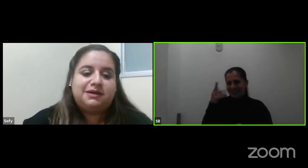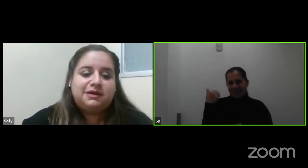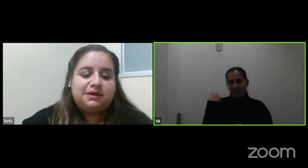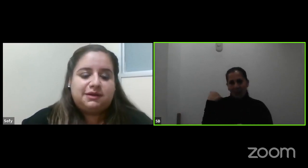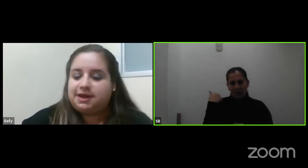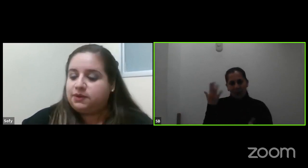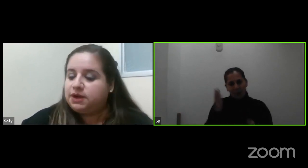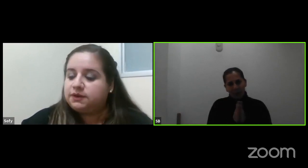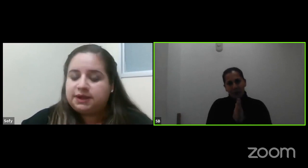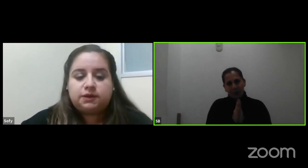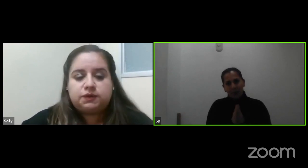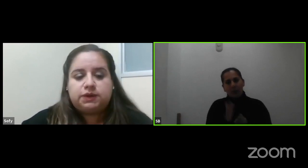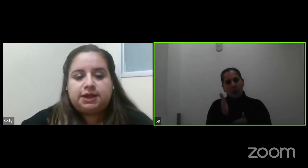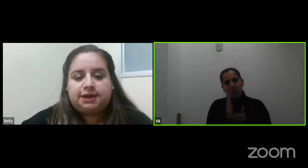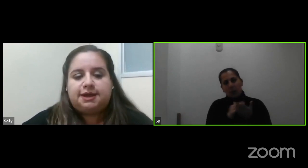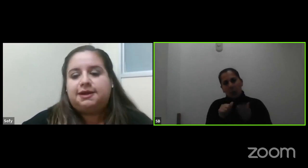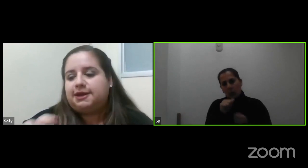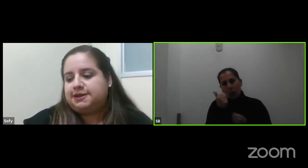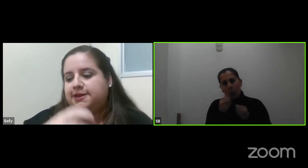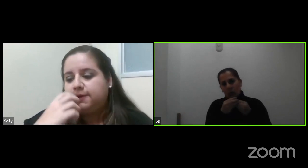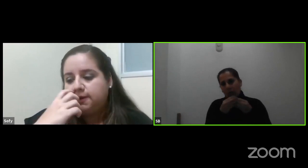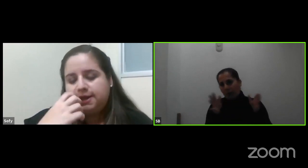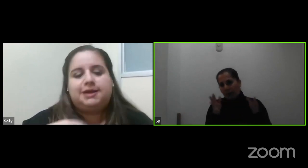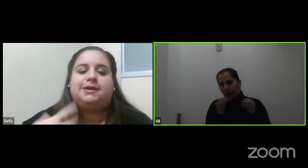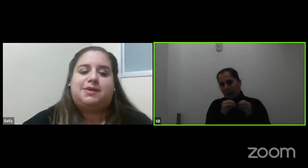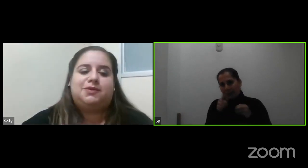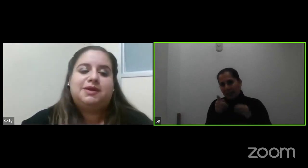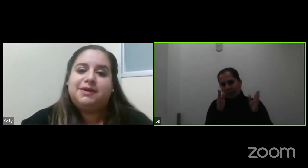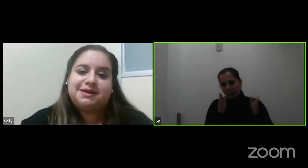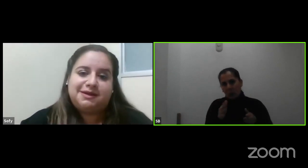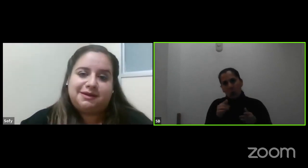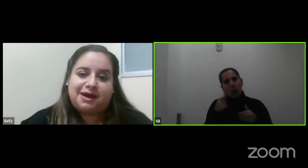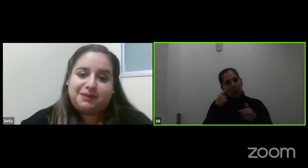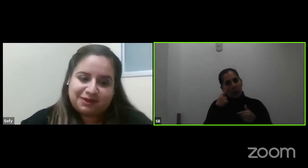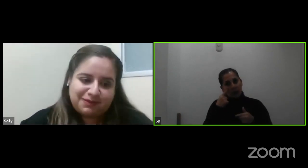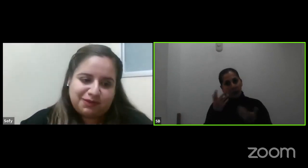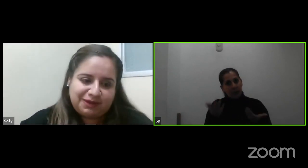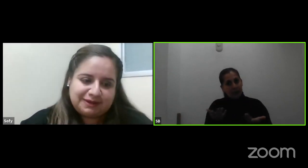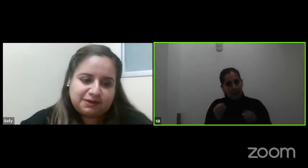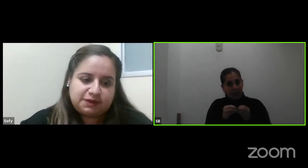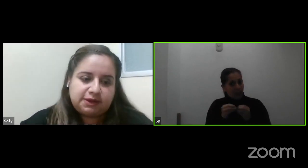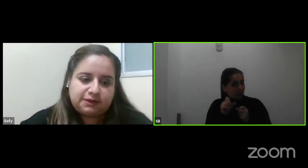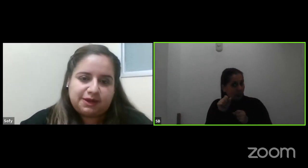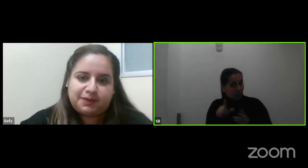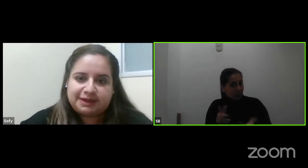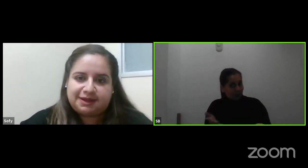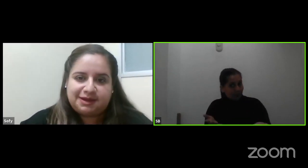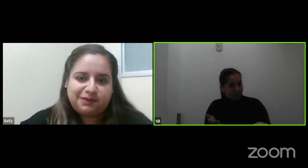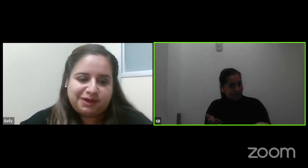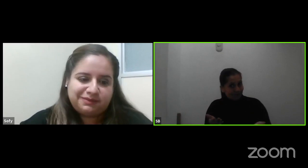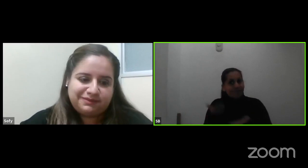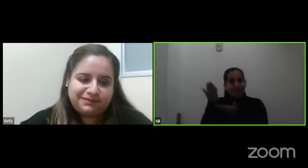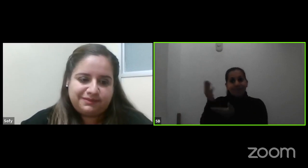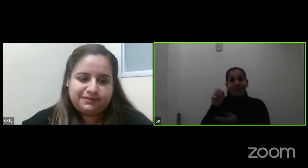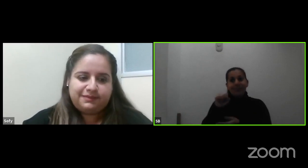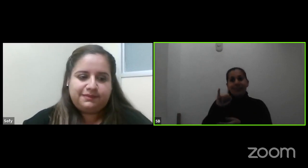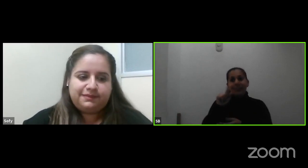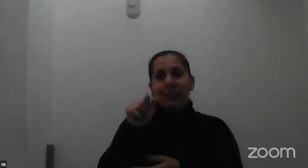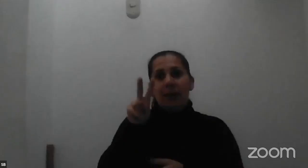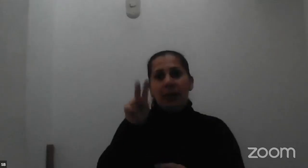amplía de alguna otra consulta que haya de este bloque y vamos a ver si hay más preguntas entonces le doy el pase a Silvia